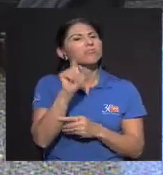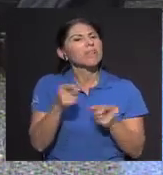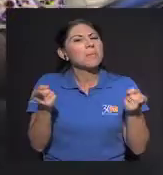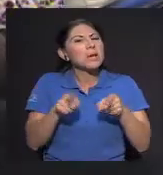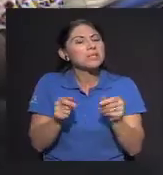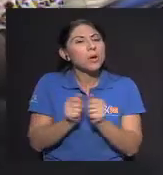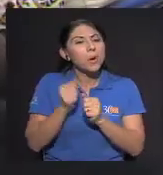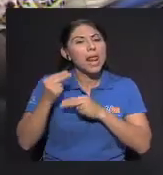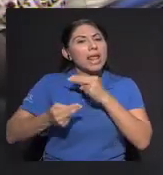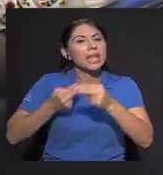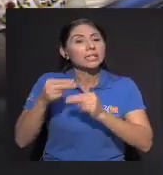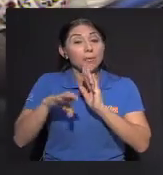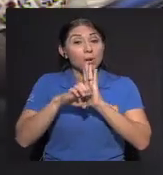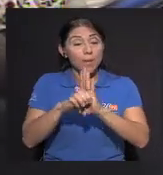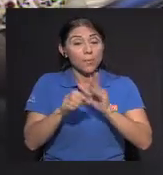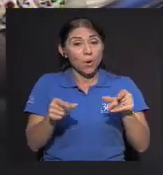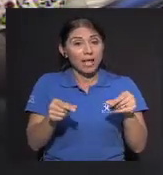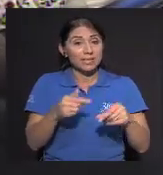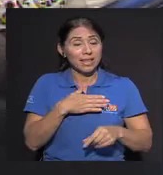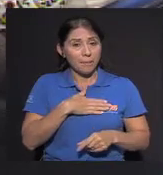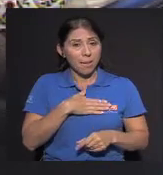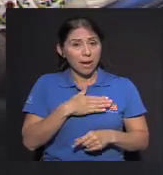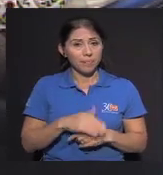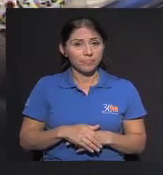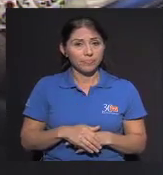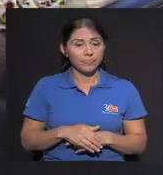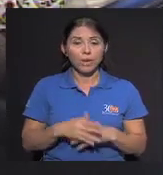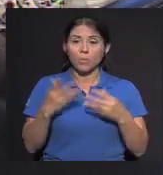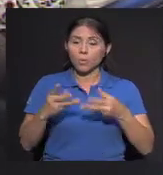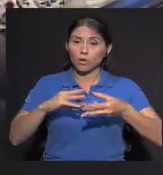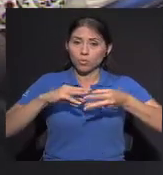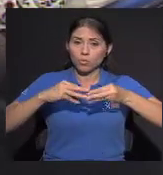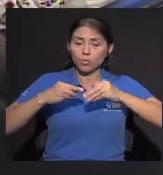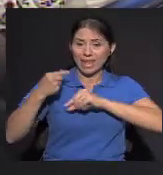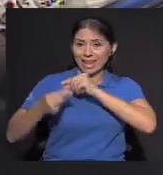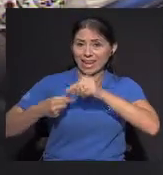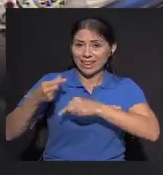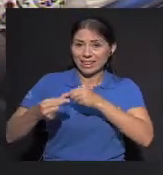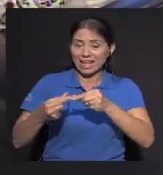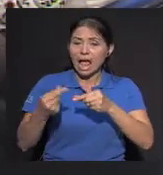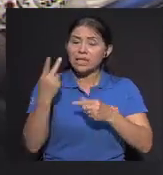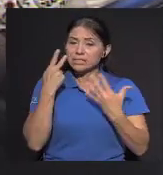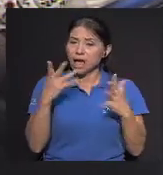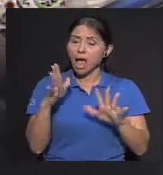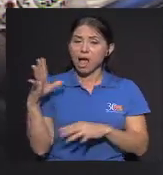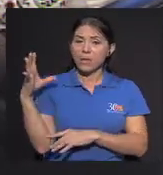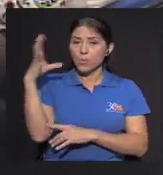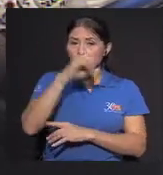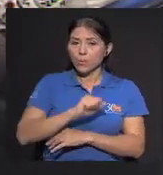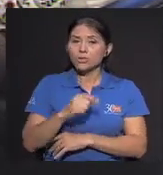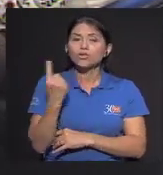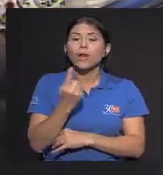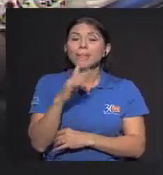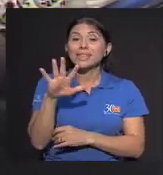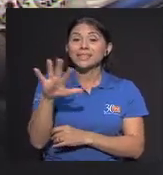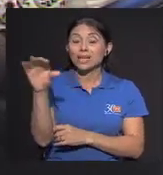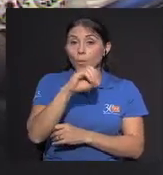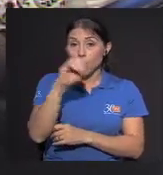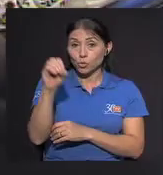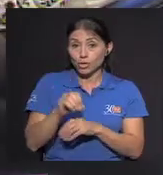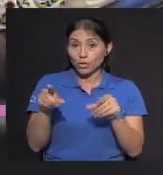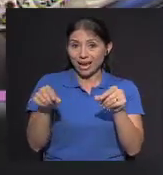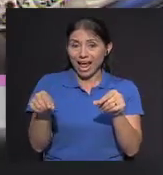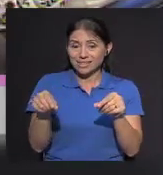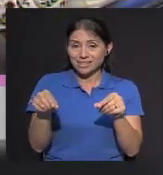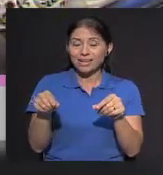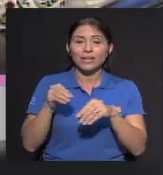con la herencia, doctor? En caso de cáncer de mama, por ejemplo En cuanto a la parte genética Se ha visto que solo un 5% De